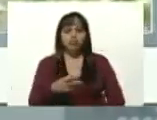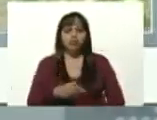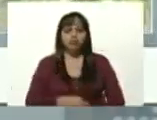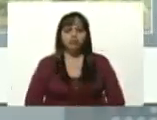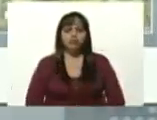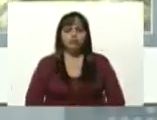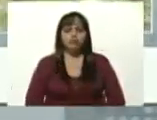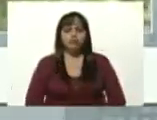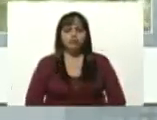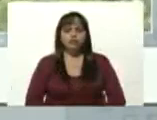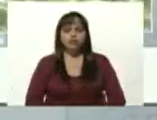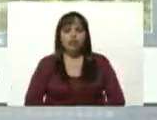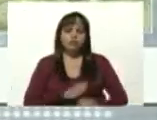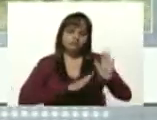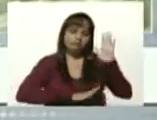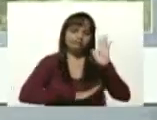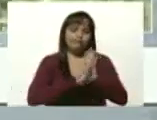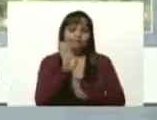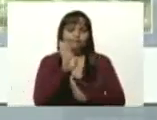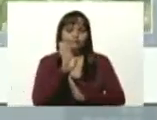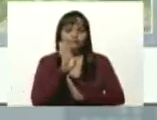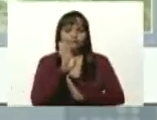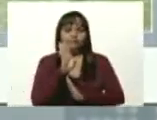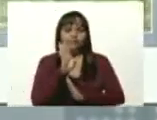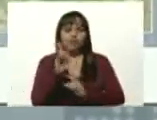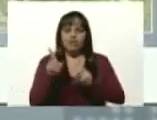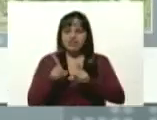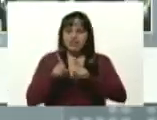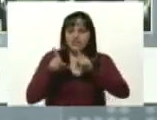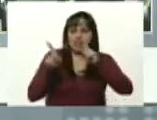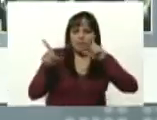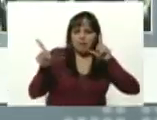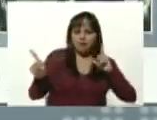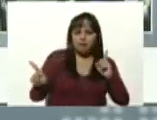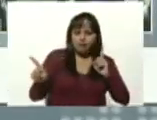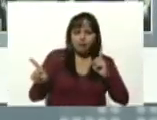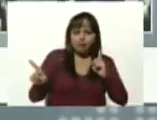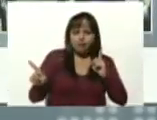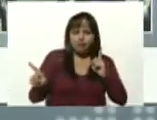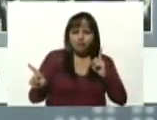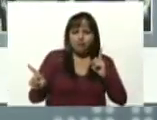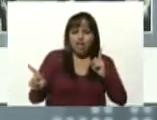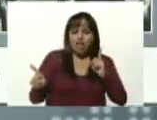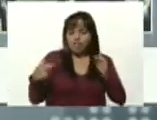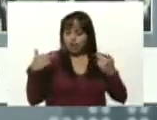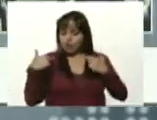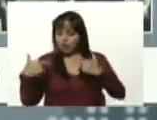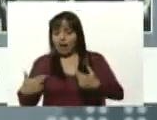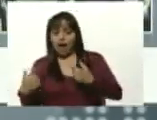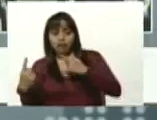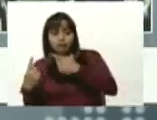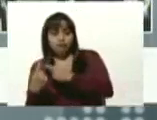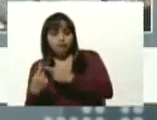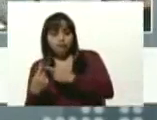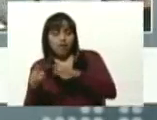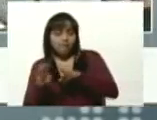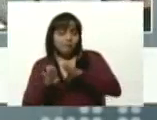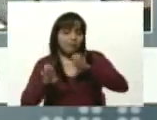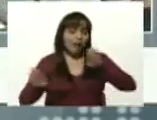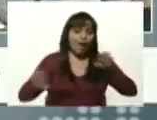se desarrolló una separación del ser humano de la tierra